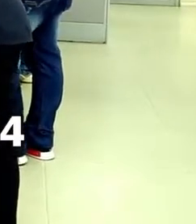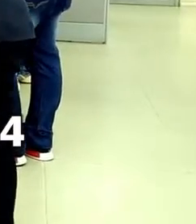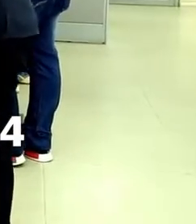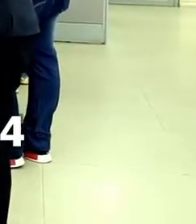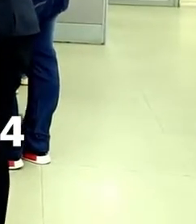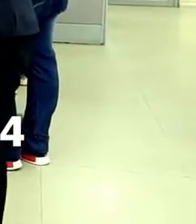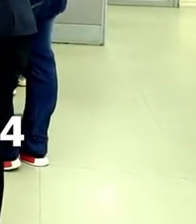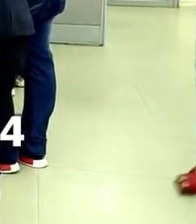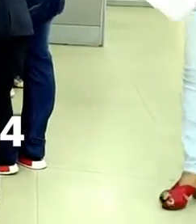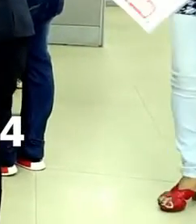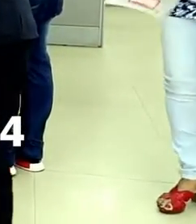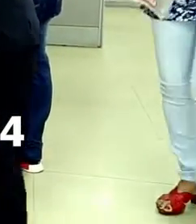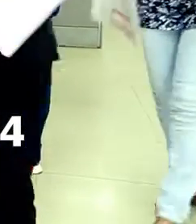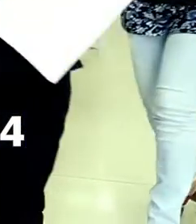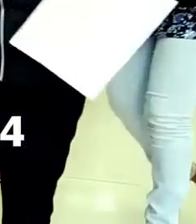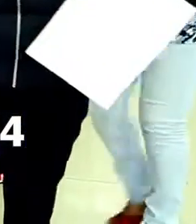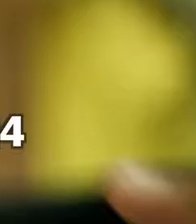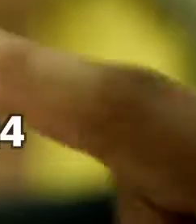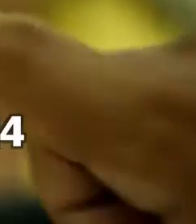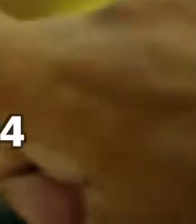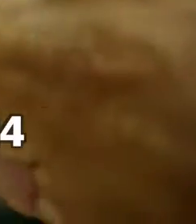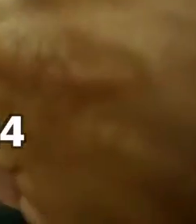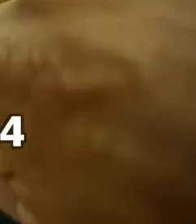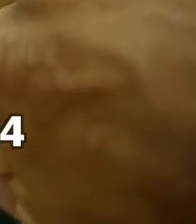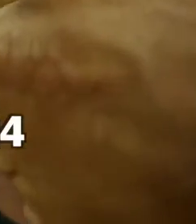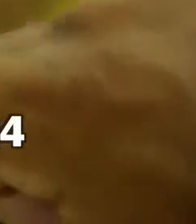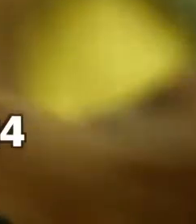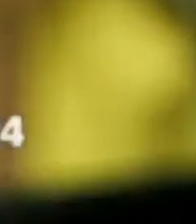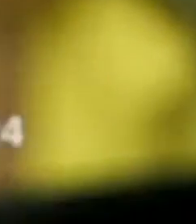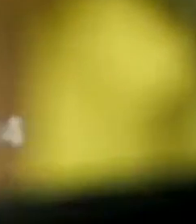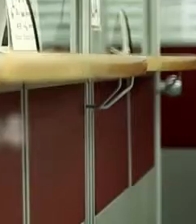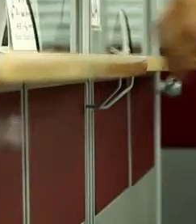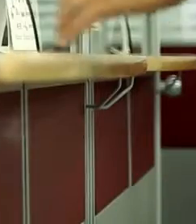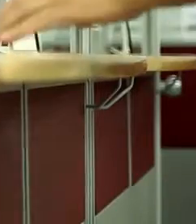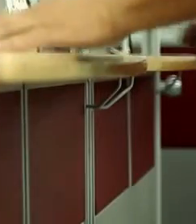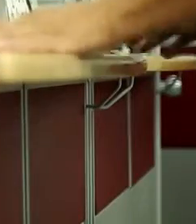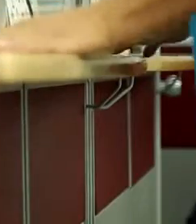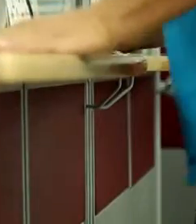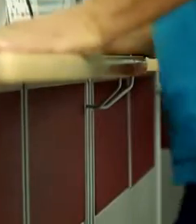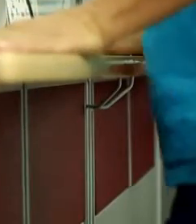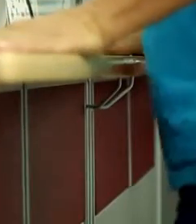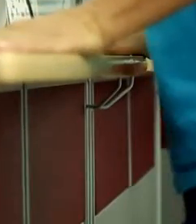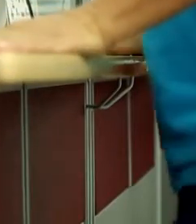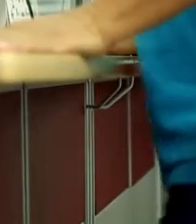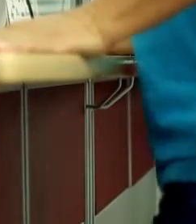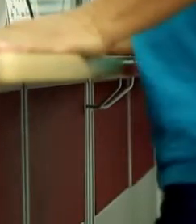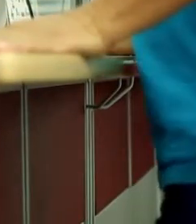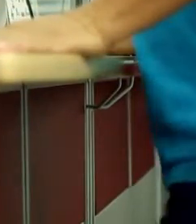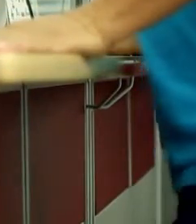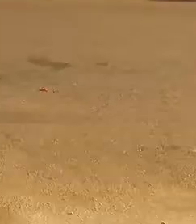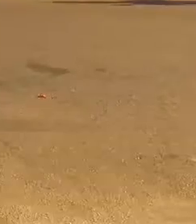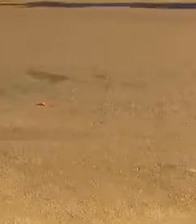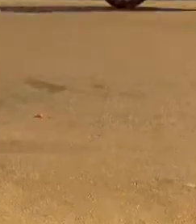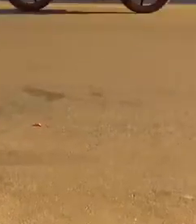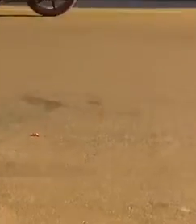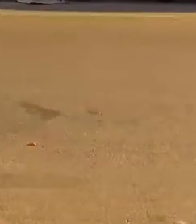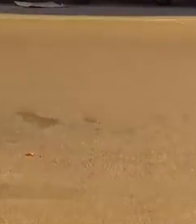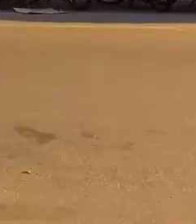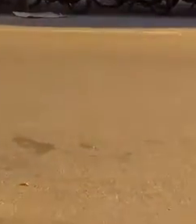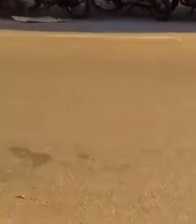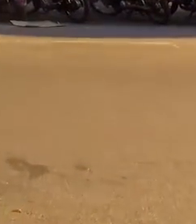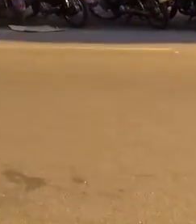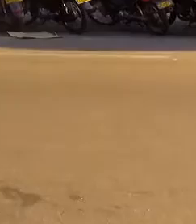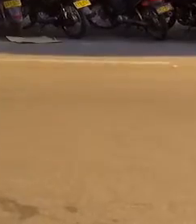-0202, extensiones 205, 202 y 224, o visítenos en la calle 49, número